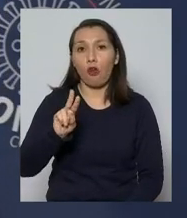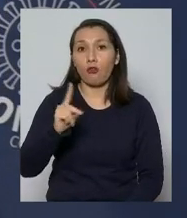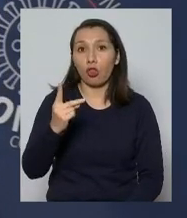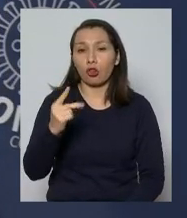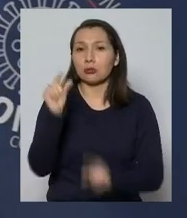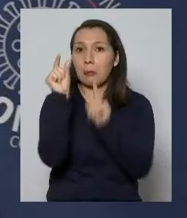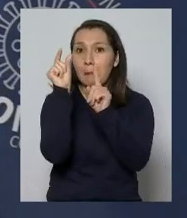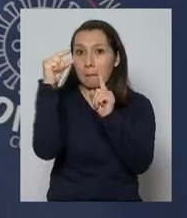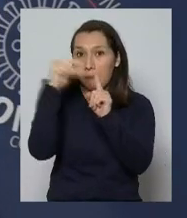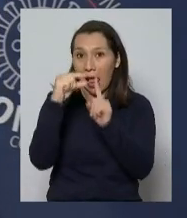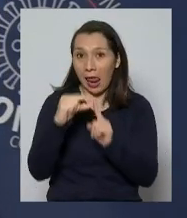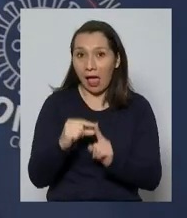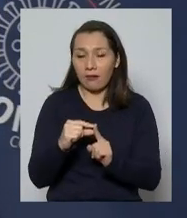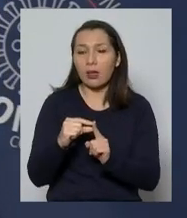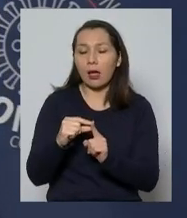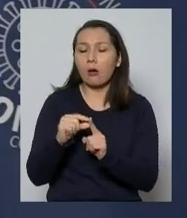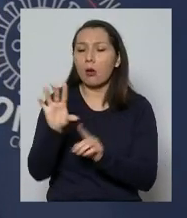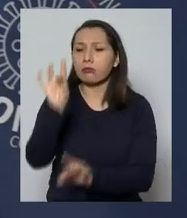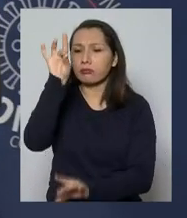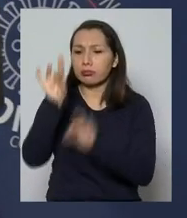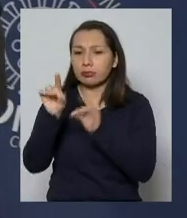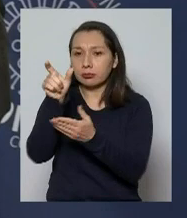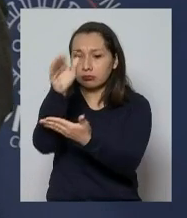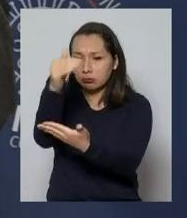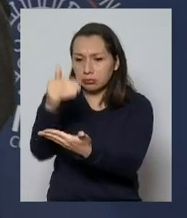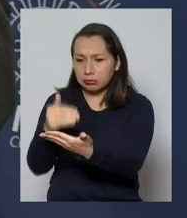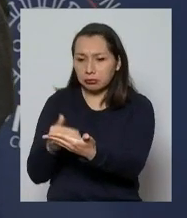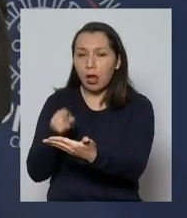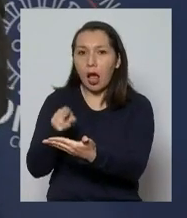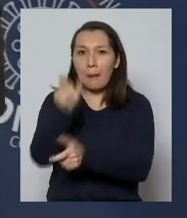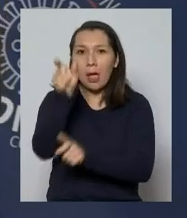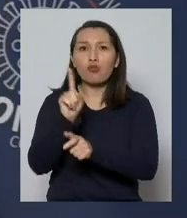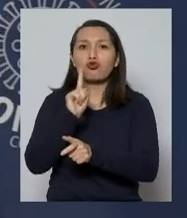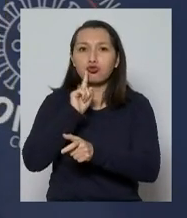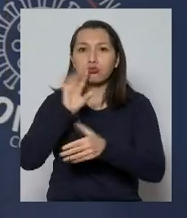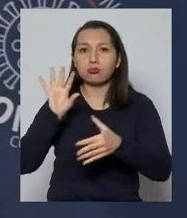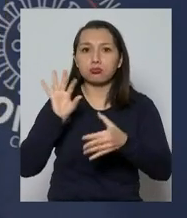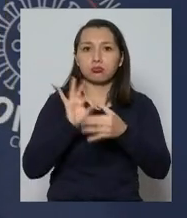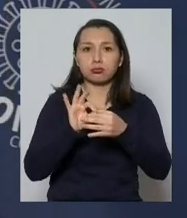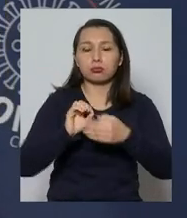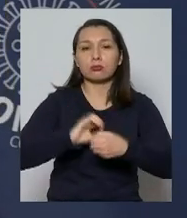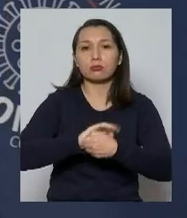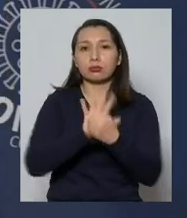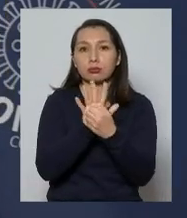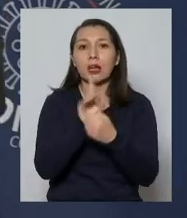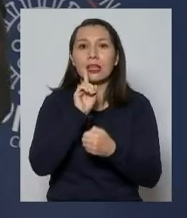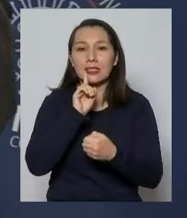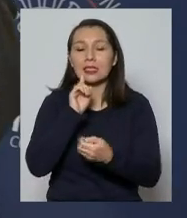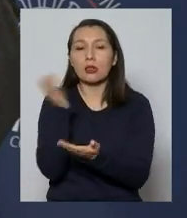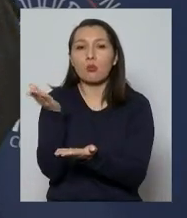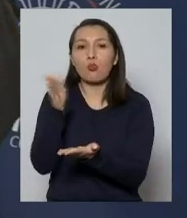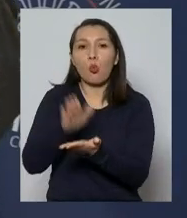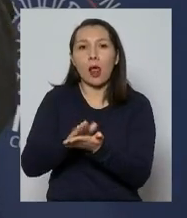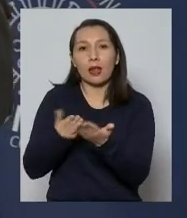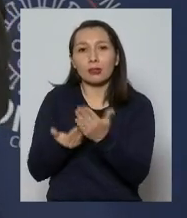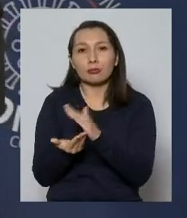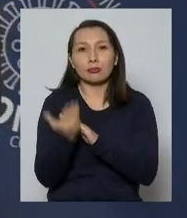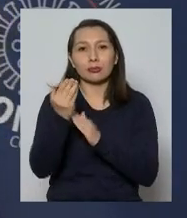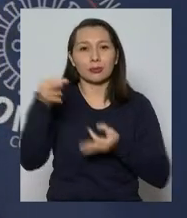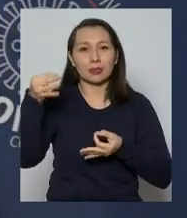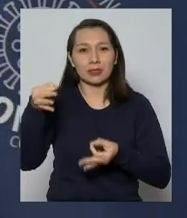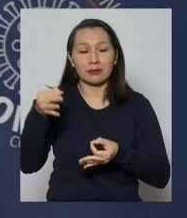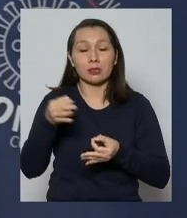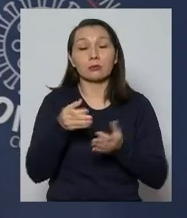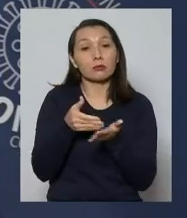un conjunto de personas que fallecieron con esas causas en el certificado de defunción. Se